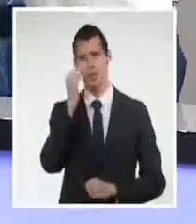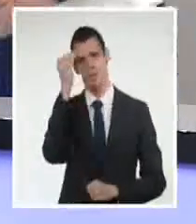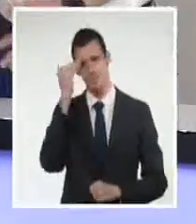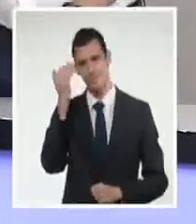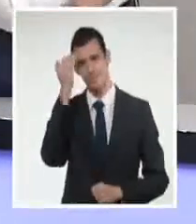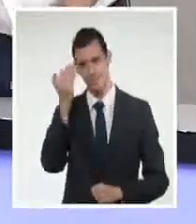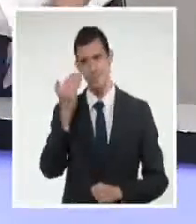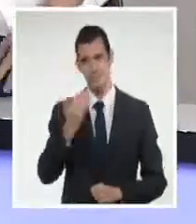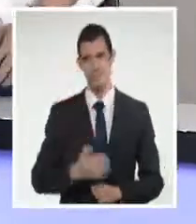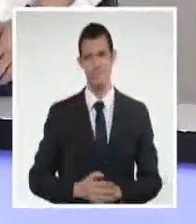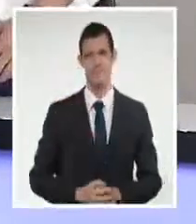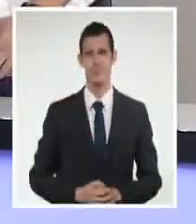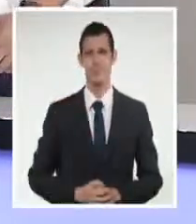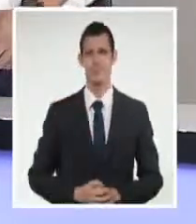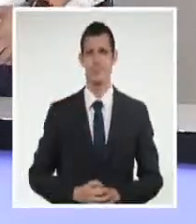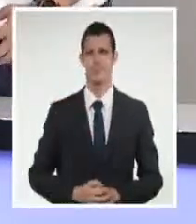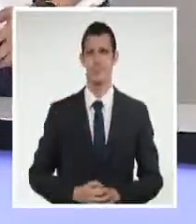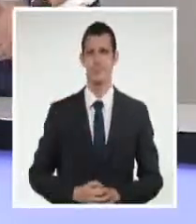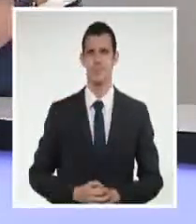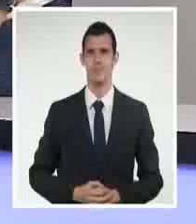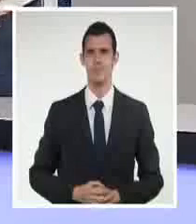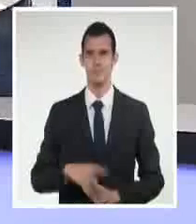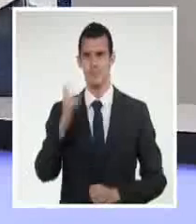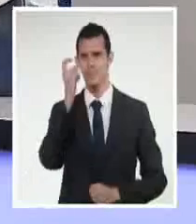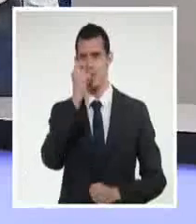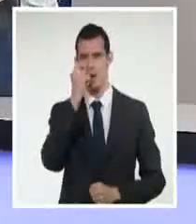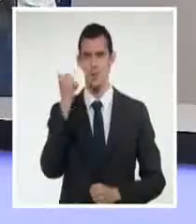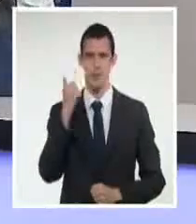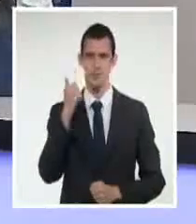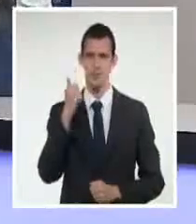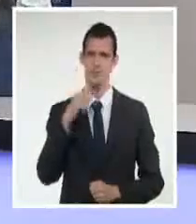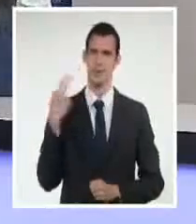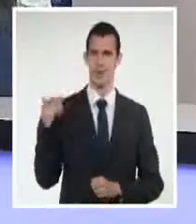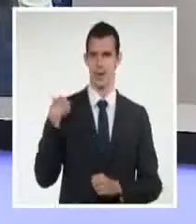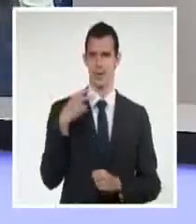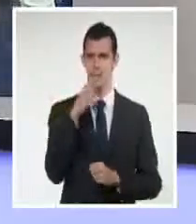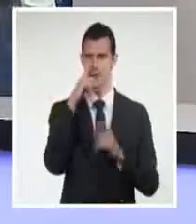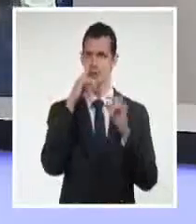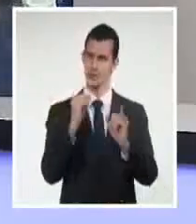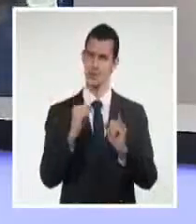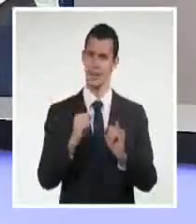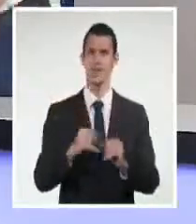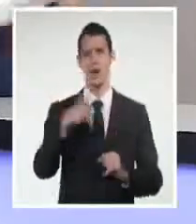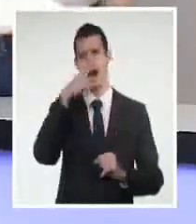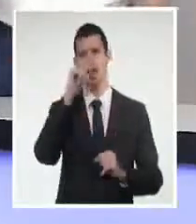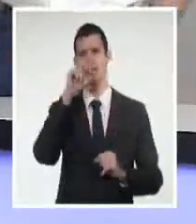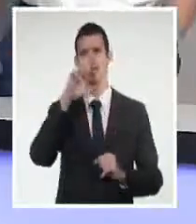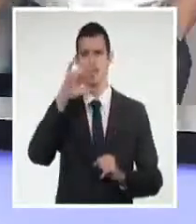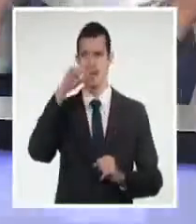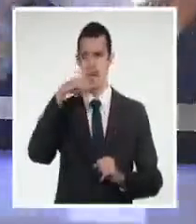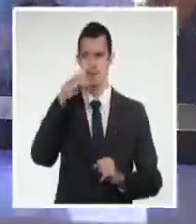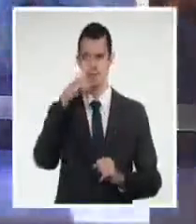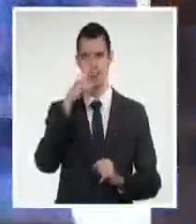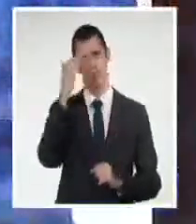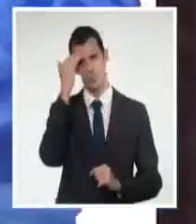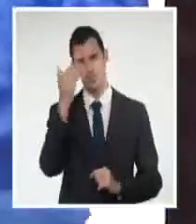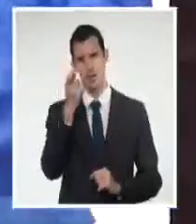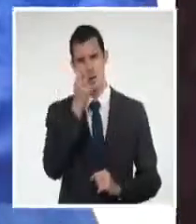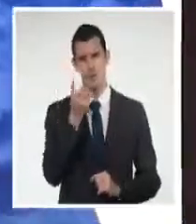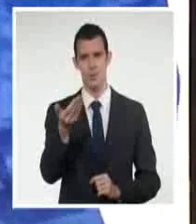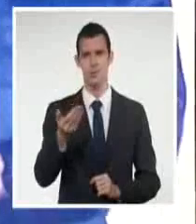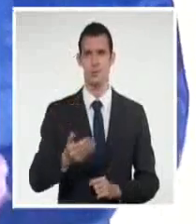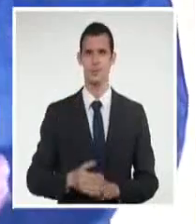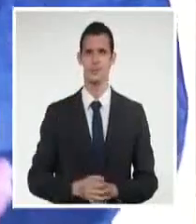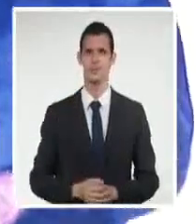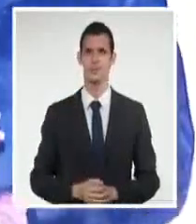También nuestro director general, Adrián Fonseca. Muchas gracias, Adrián. Muchas gracias. Muchas gracias, Adrián. Y también